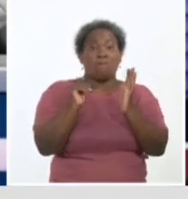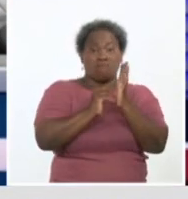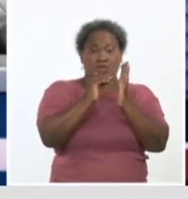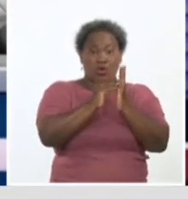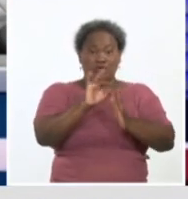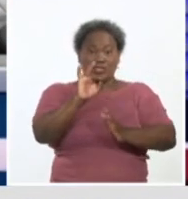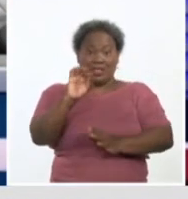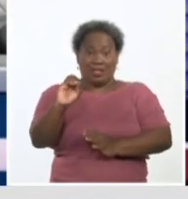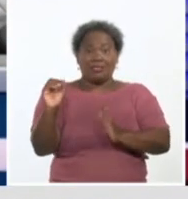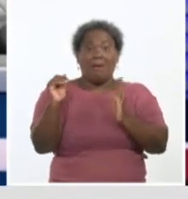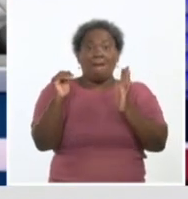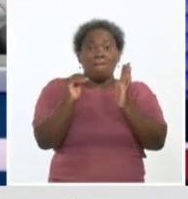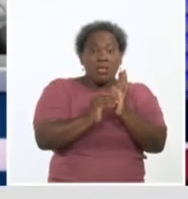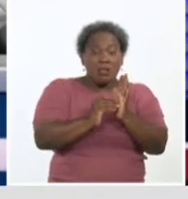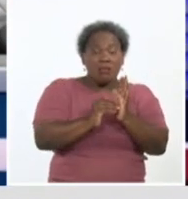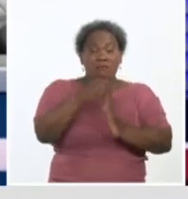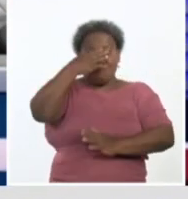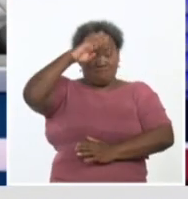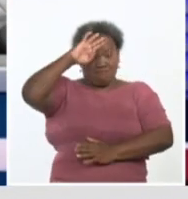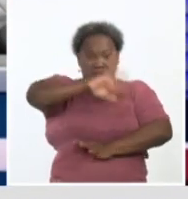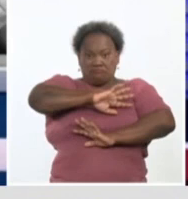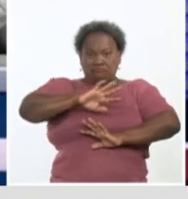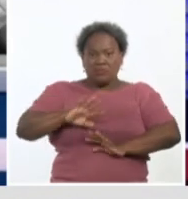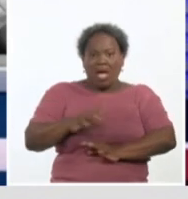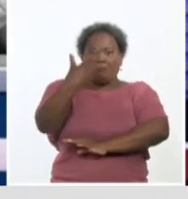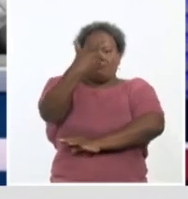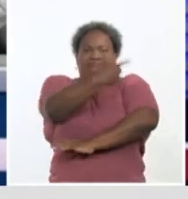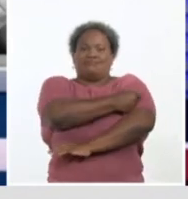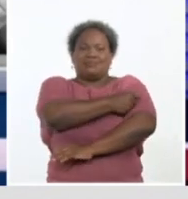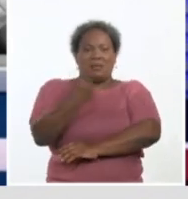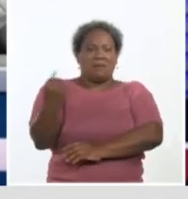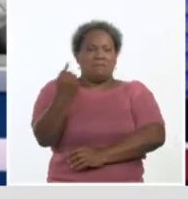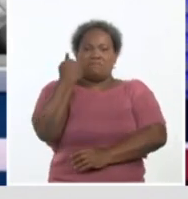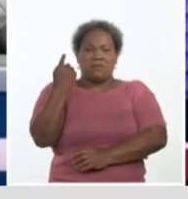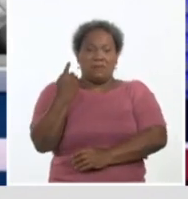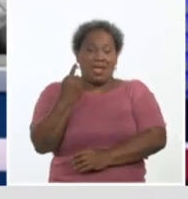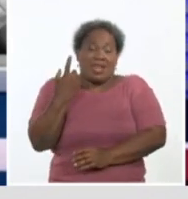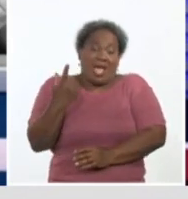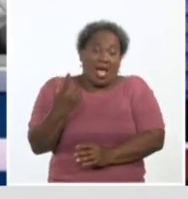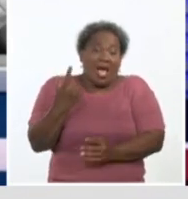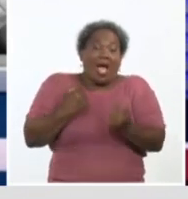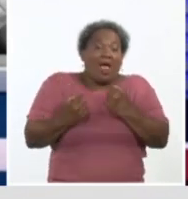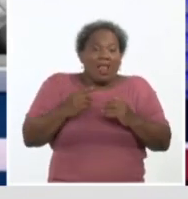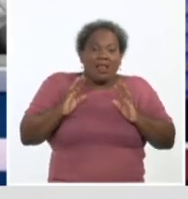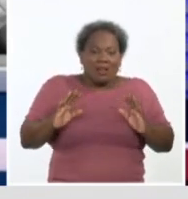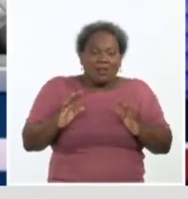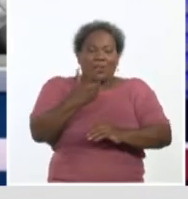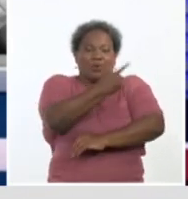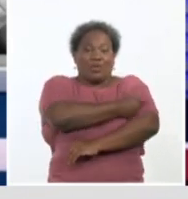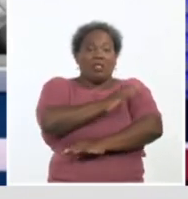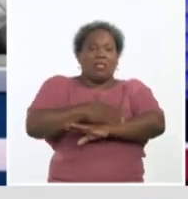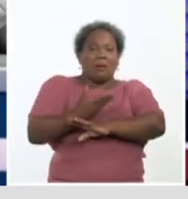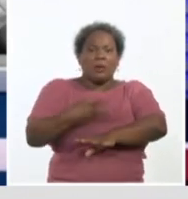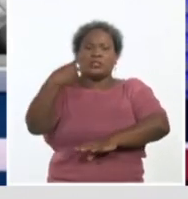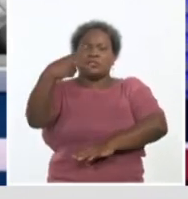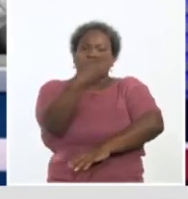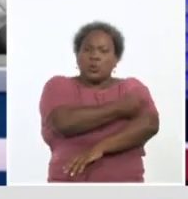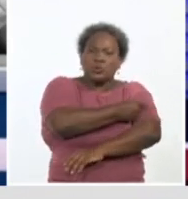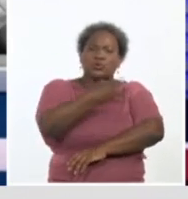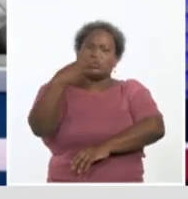cubanos ya han recibido al menos la primera dosis de algunos de nuestros candidatos vacunales anticovid-19.